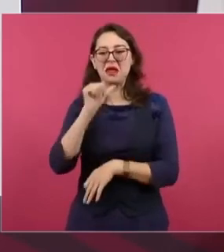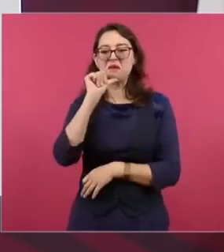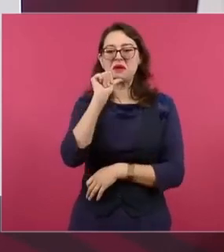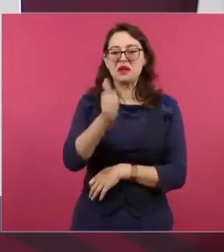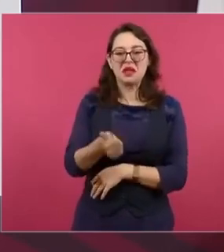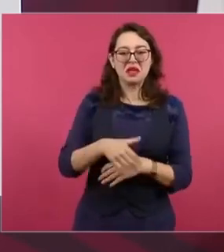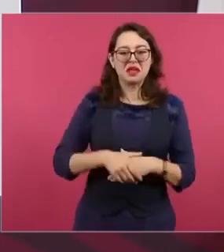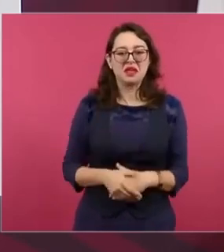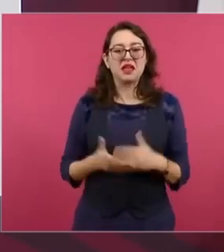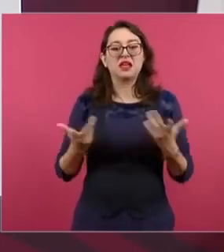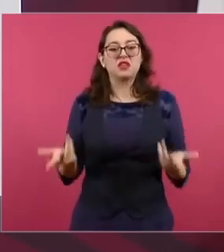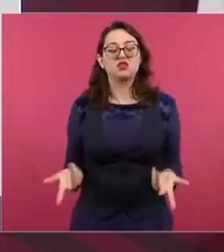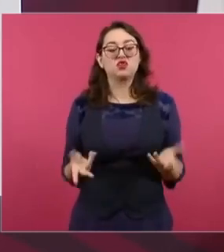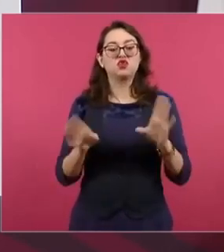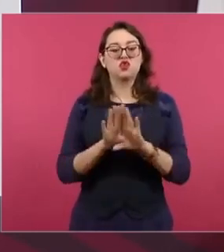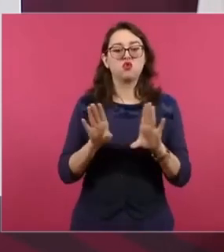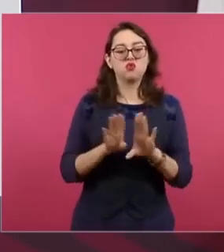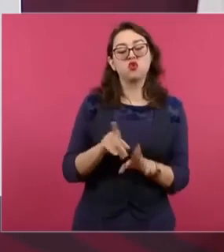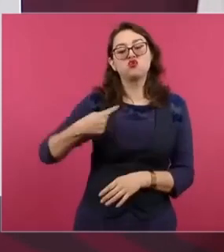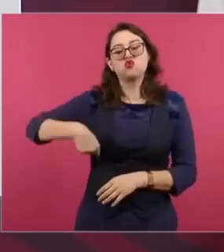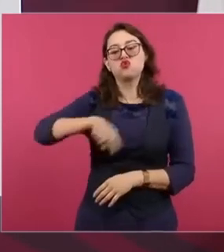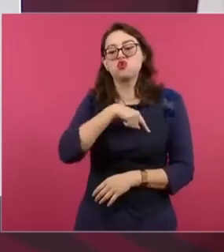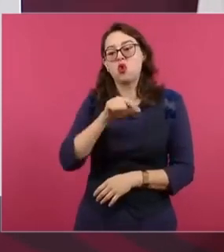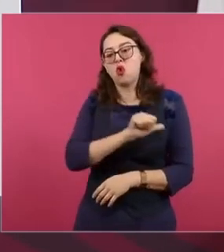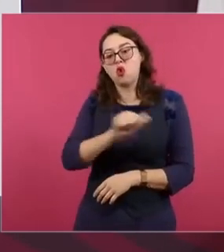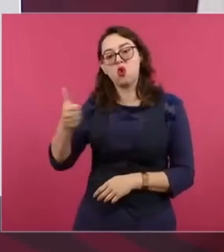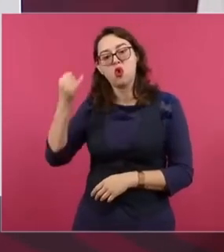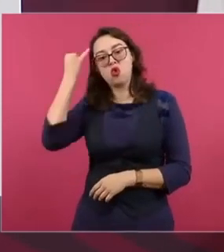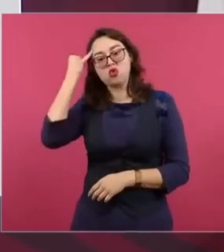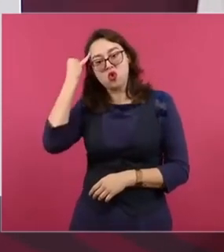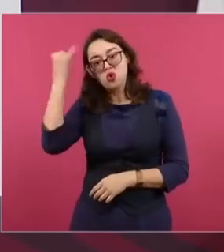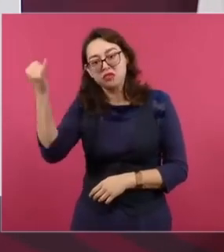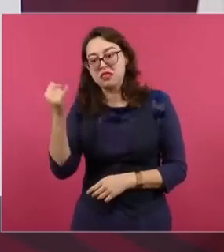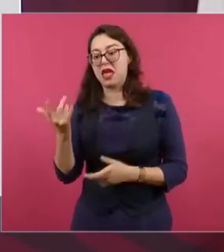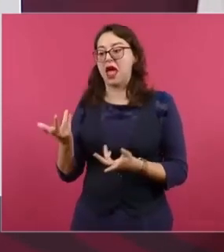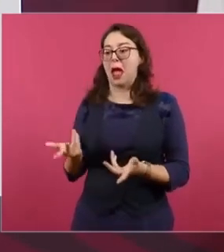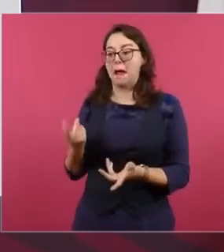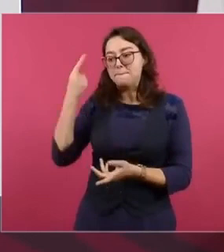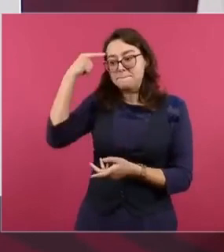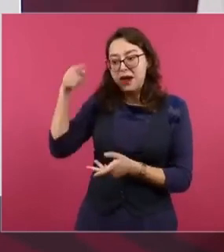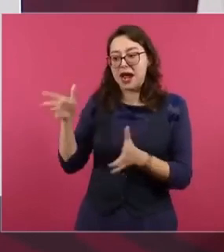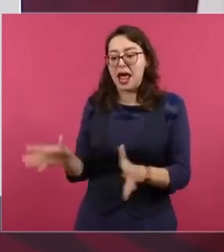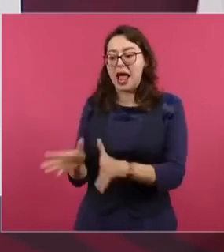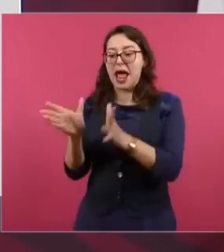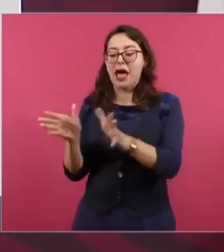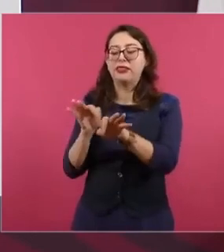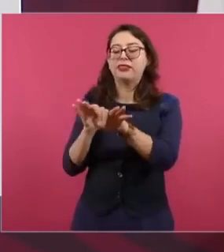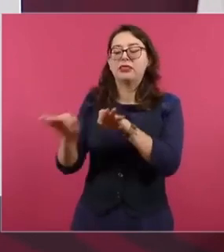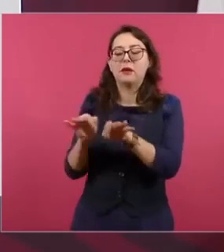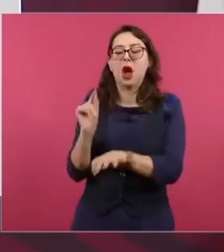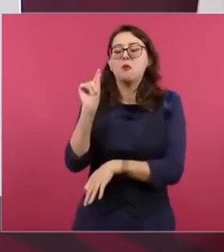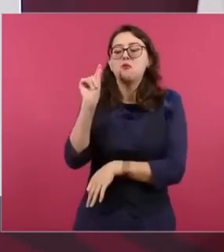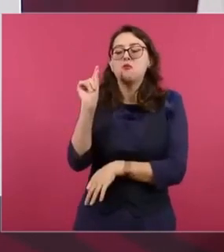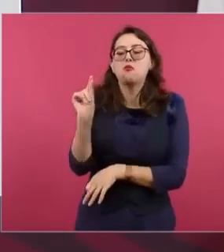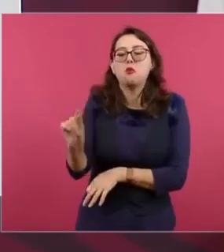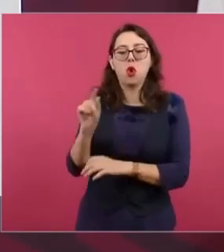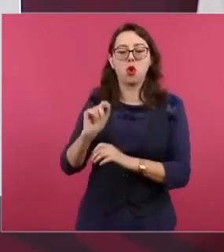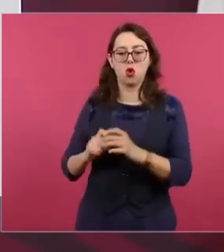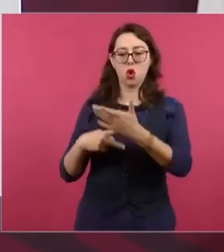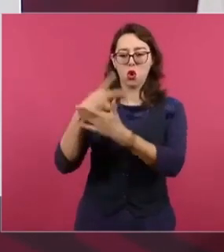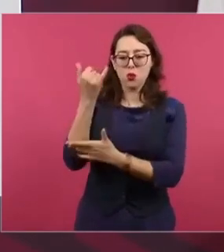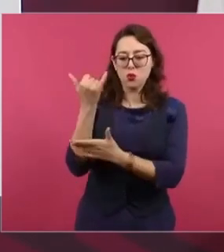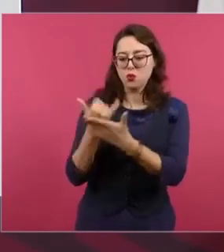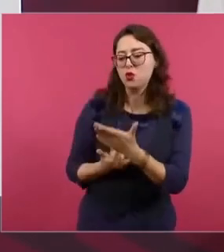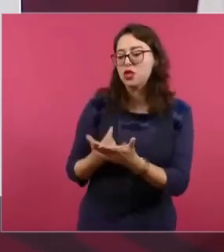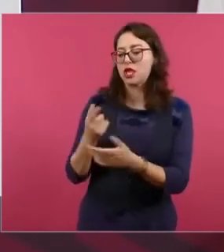chiflón, las guacamayas, la producción de café orgánico, de ciertos productos para que la gente realmente